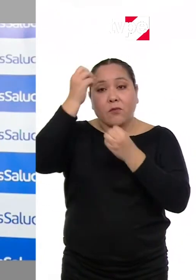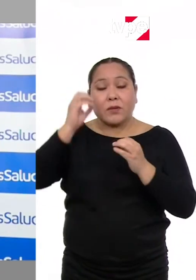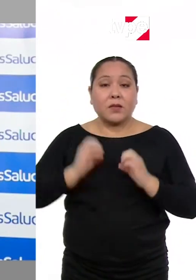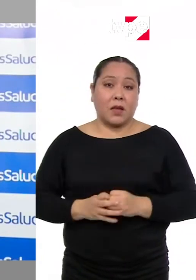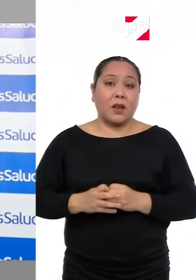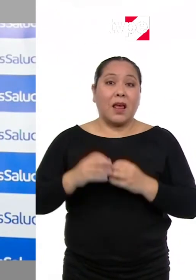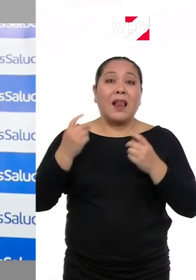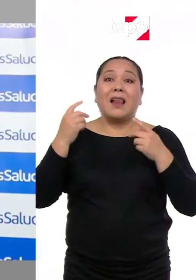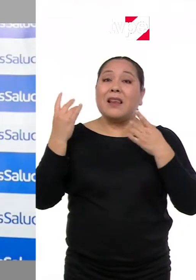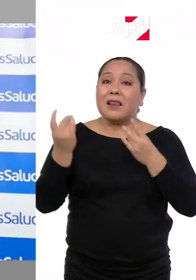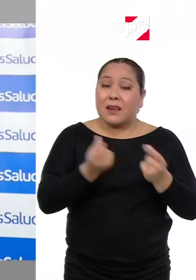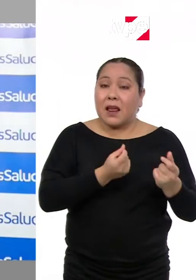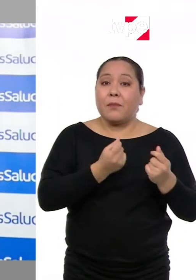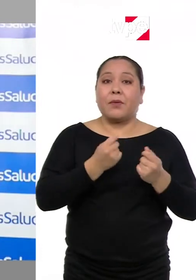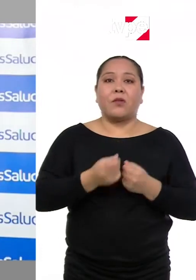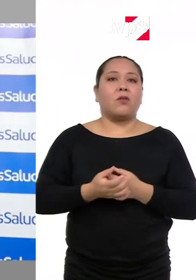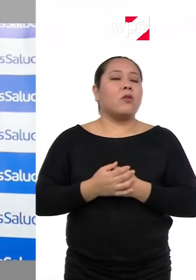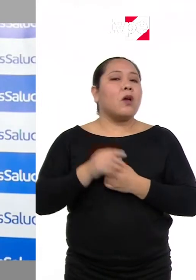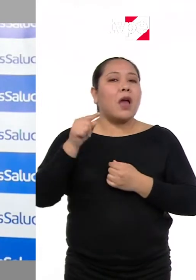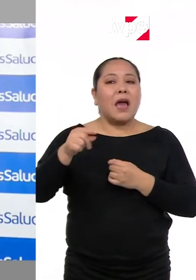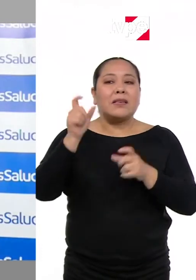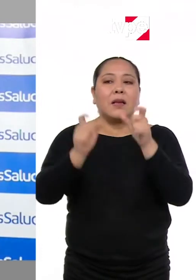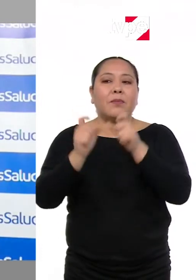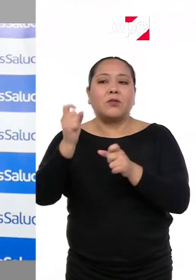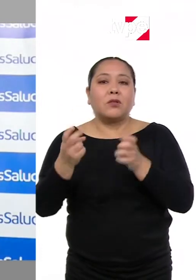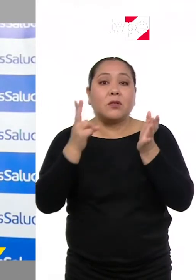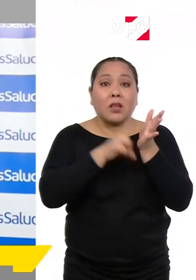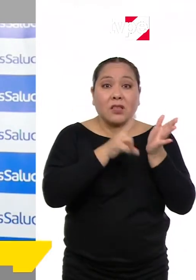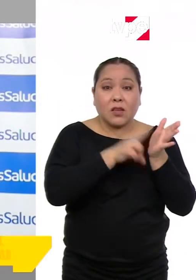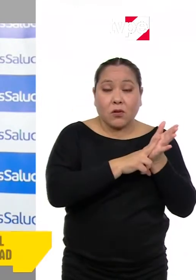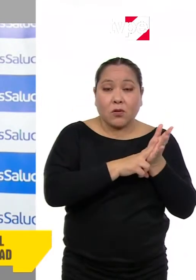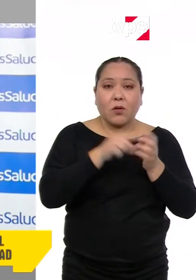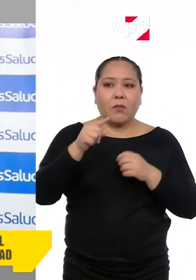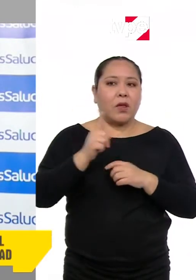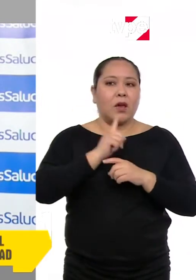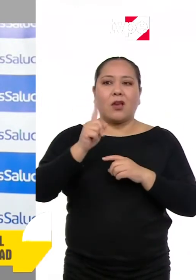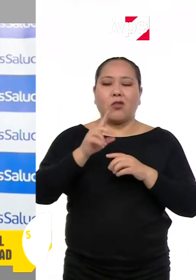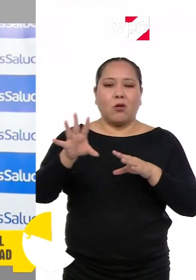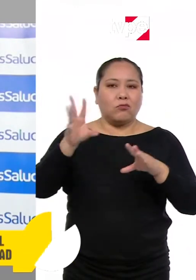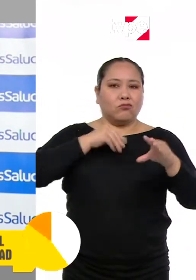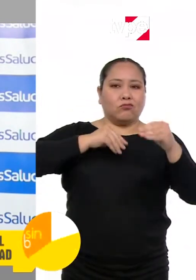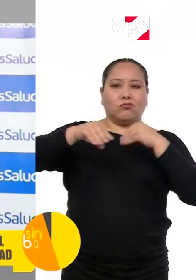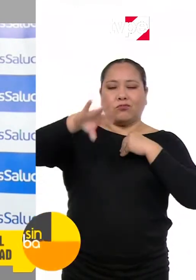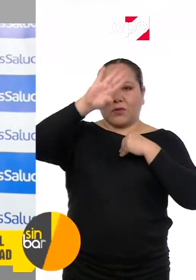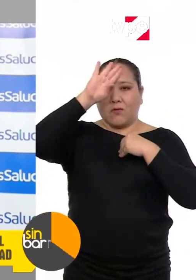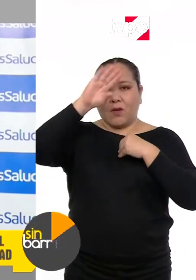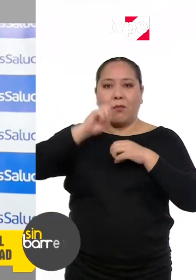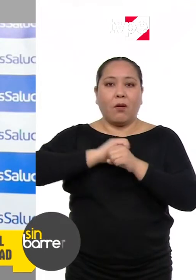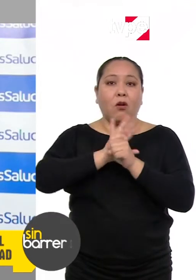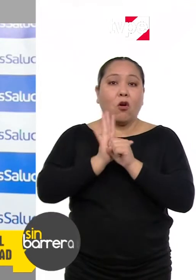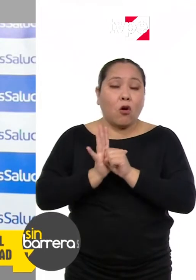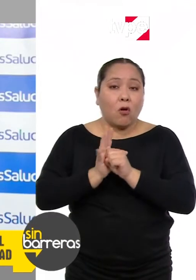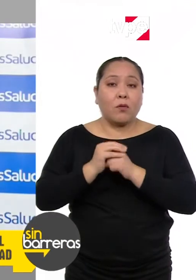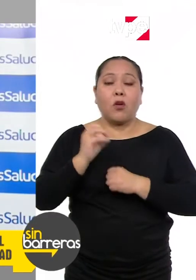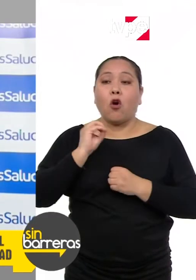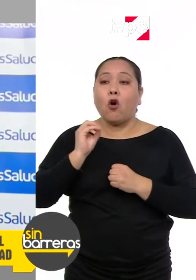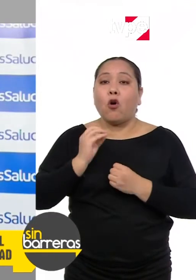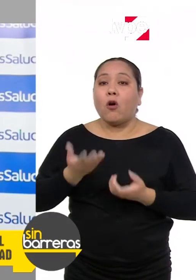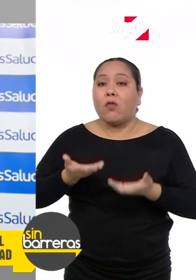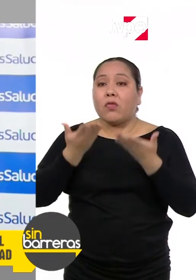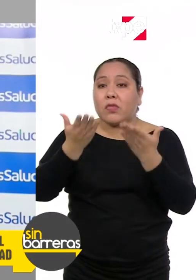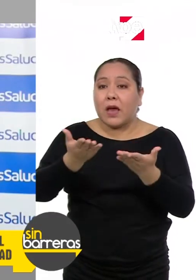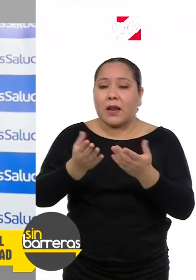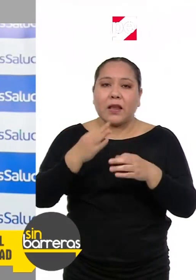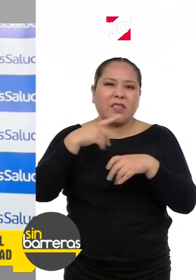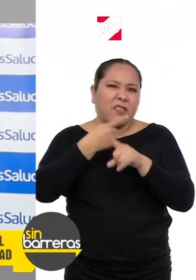de forma oportuna y ágil a todos los asegurados con discapacidad para evitar su contagio por el COVID-19 o para